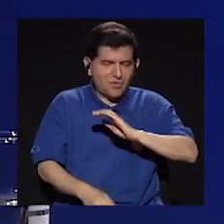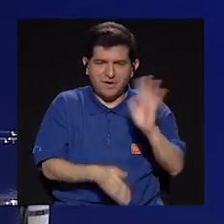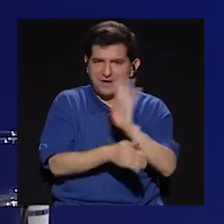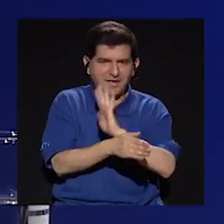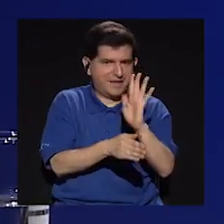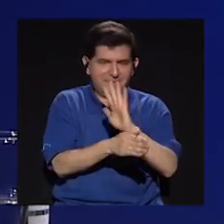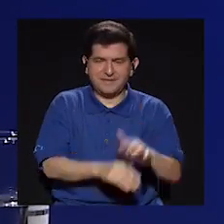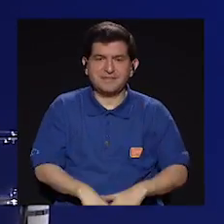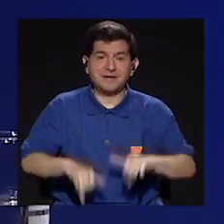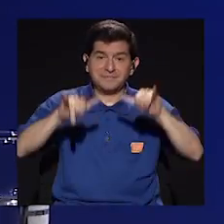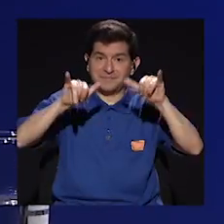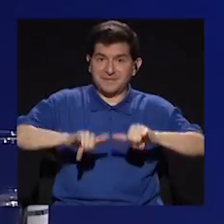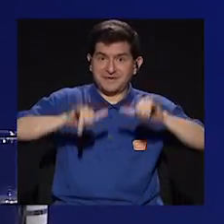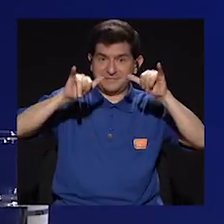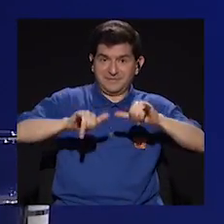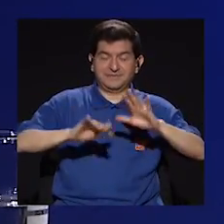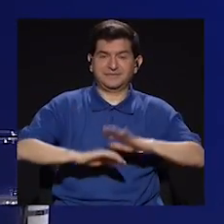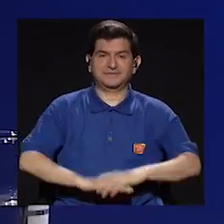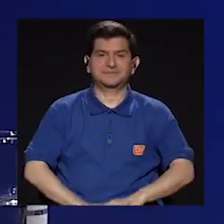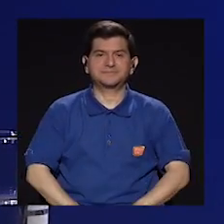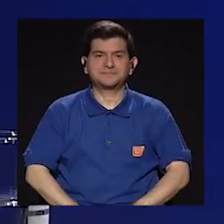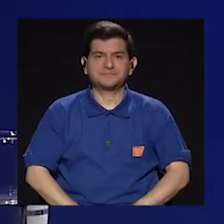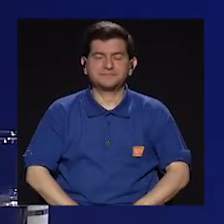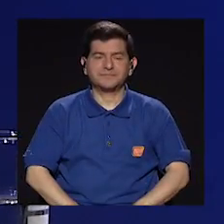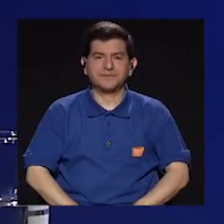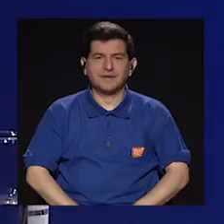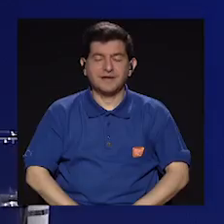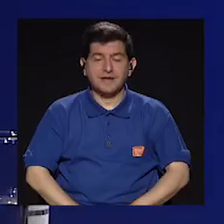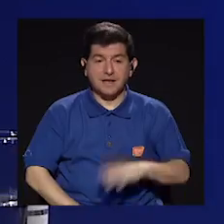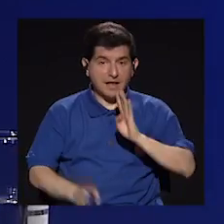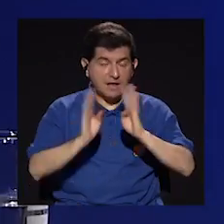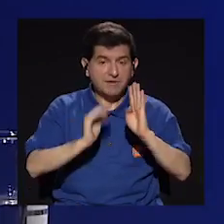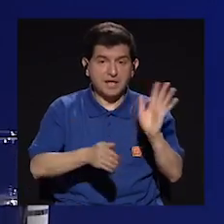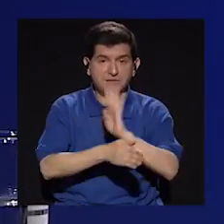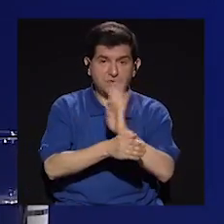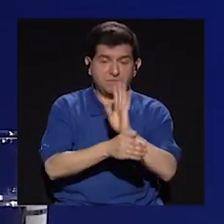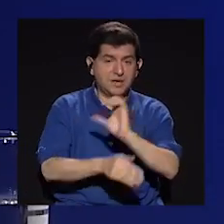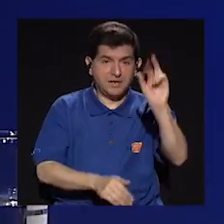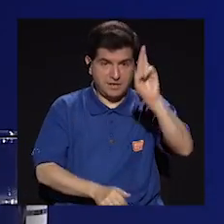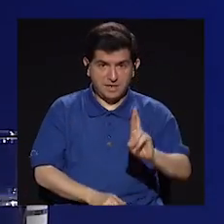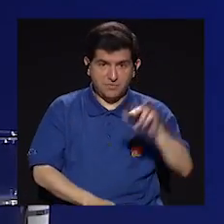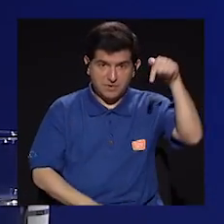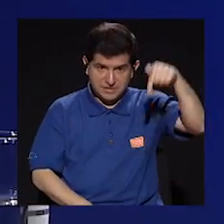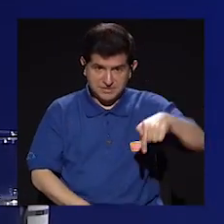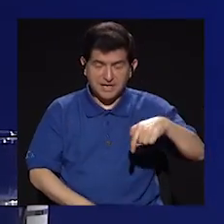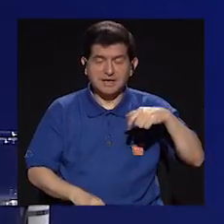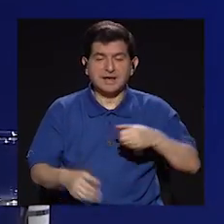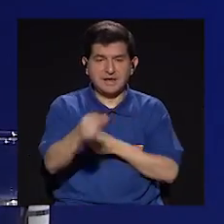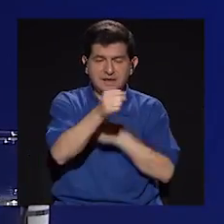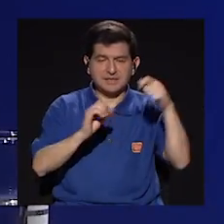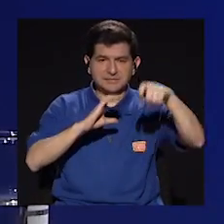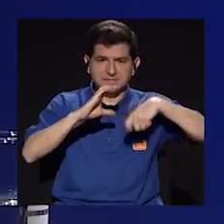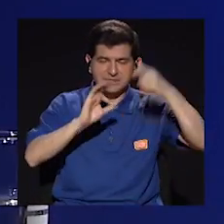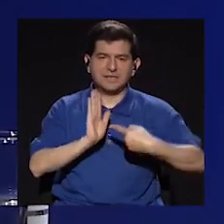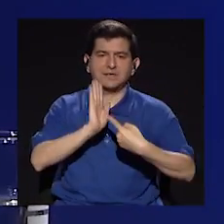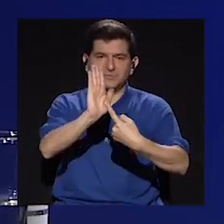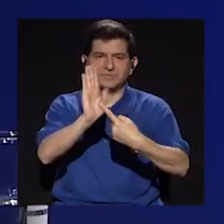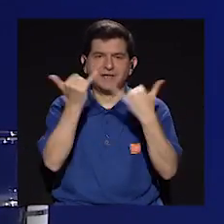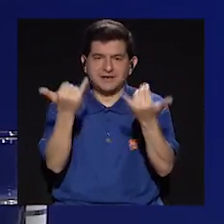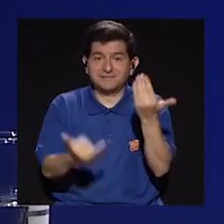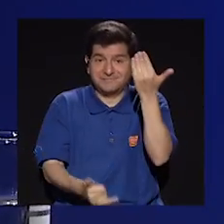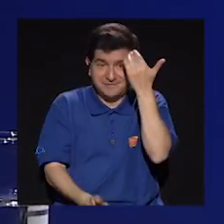calidad de las películas para mantenerse, me refiero a las películas costarricenses, en la cartelera de los cines.